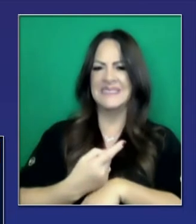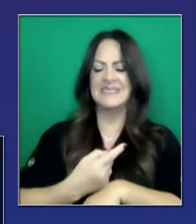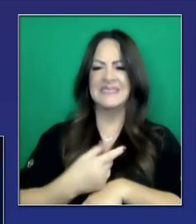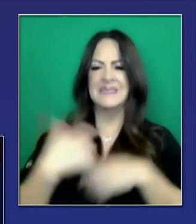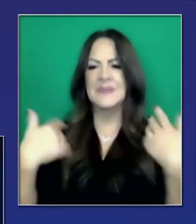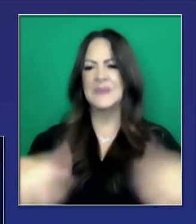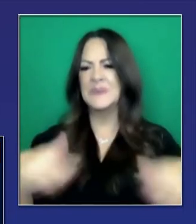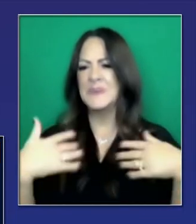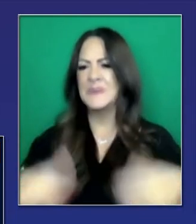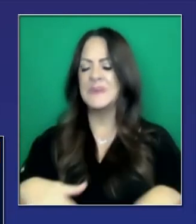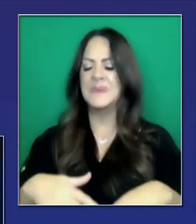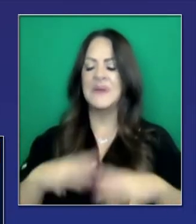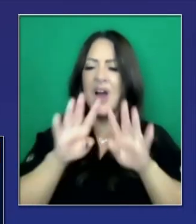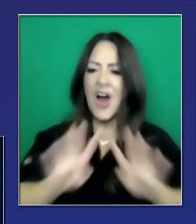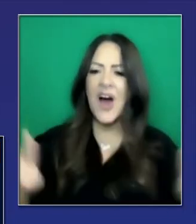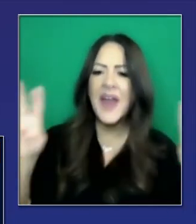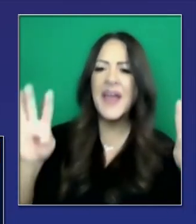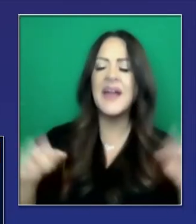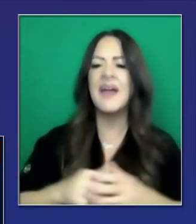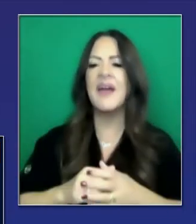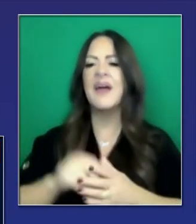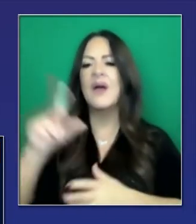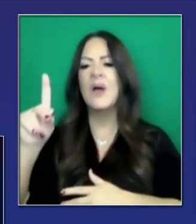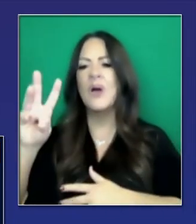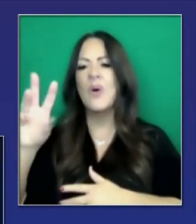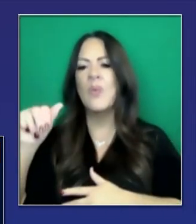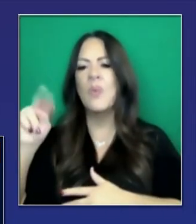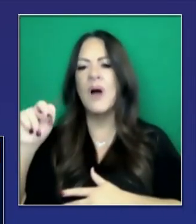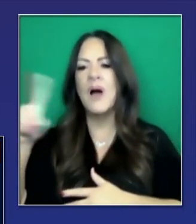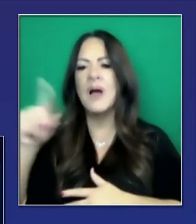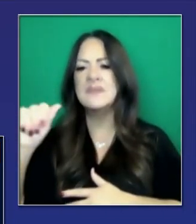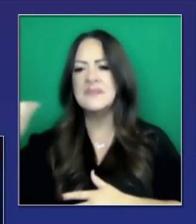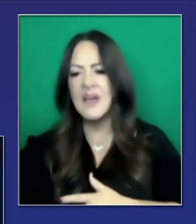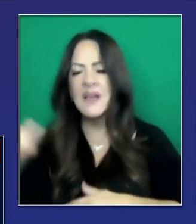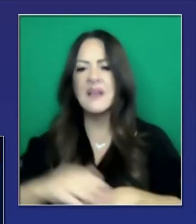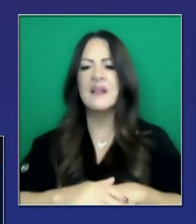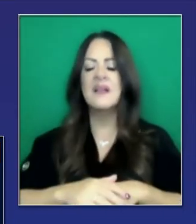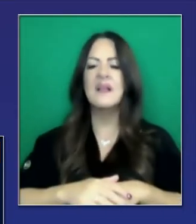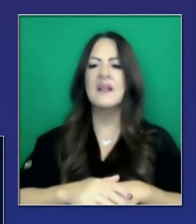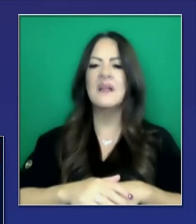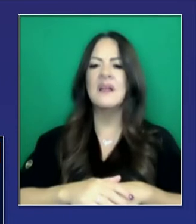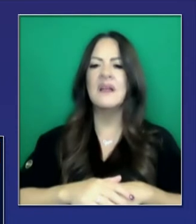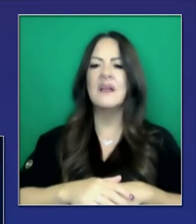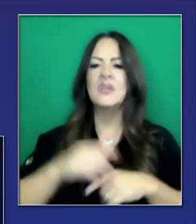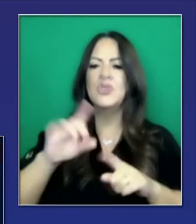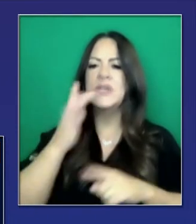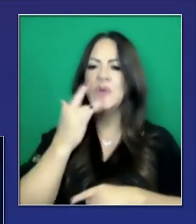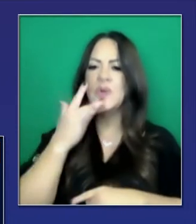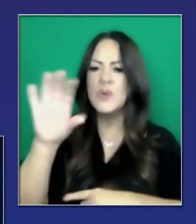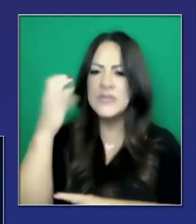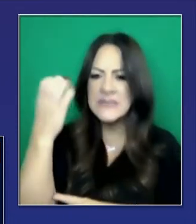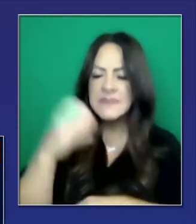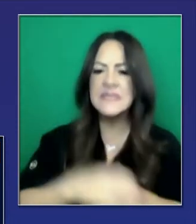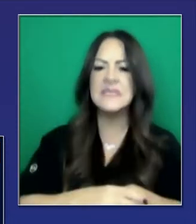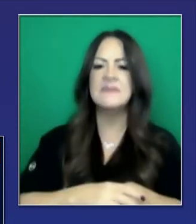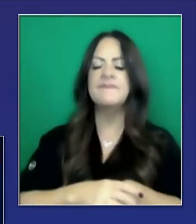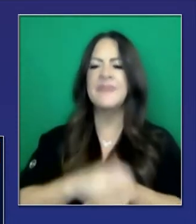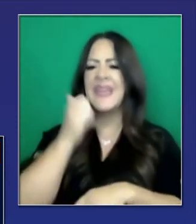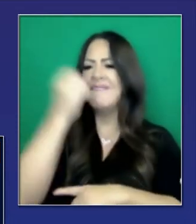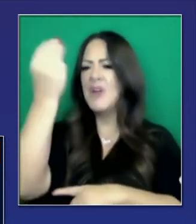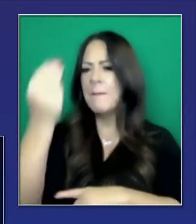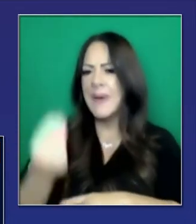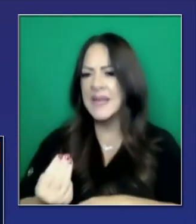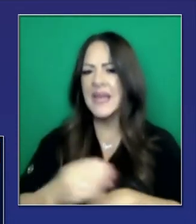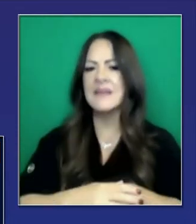en unos números a través de esta temporada navideña. En Kwanzaa, Hanukkah y por supuesto la Navidad. 64 personas. Esto se